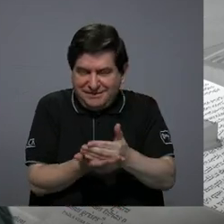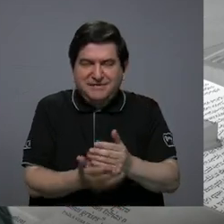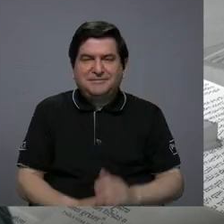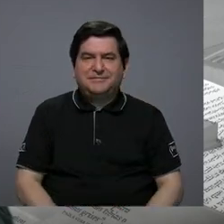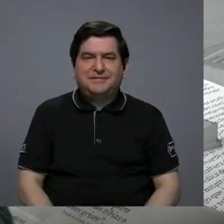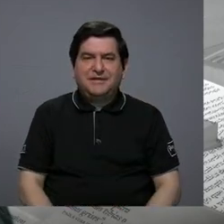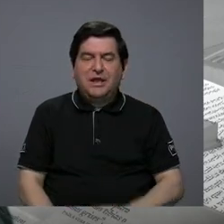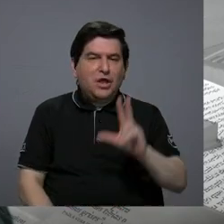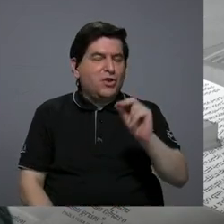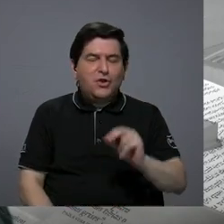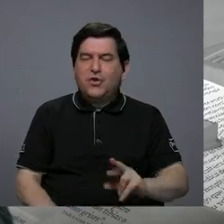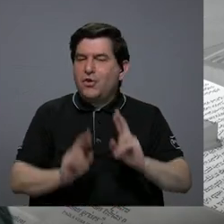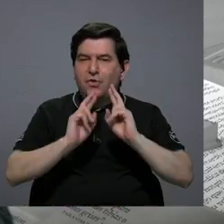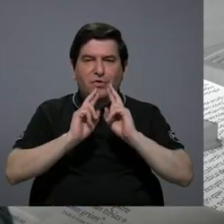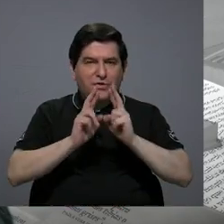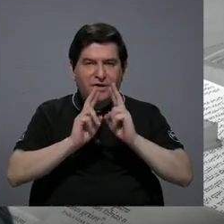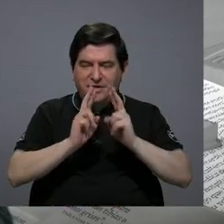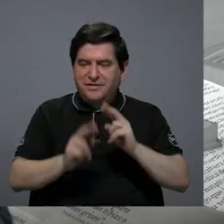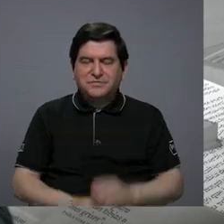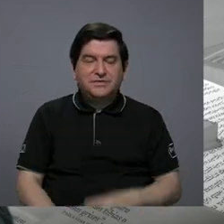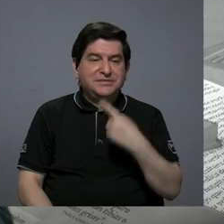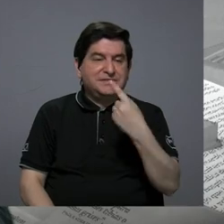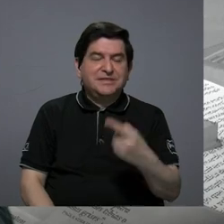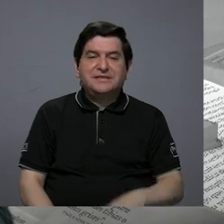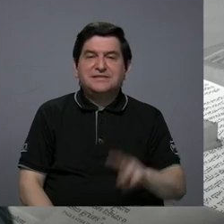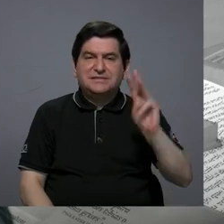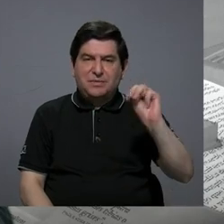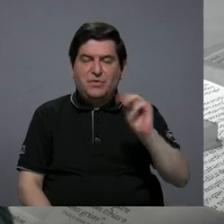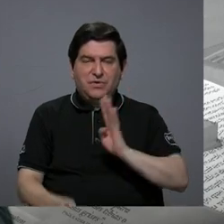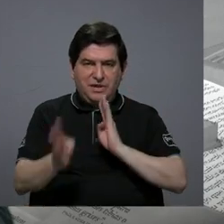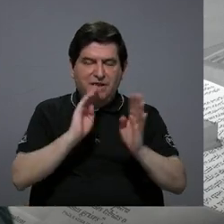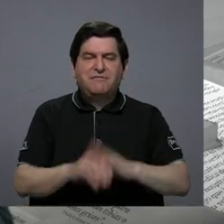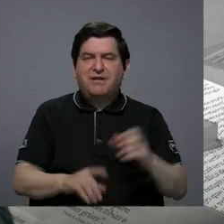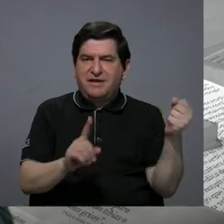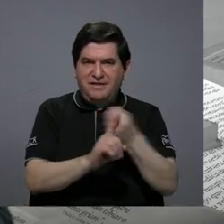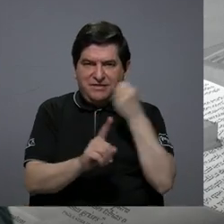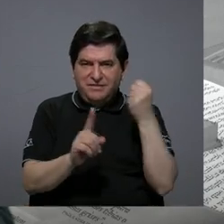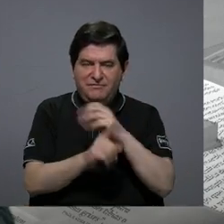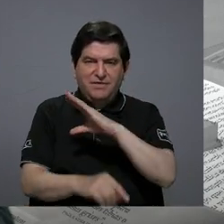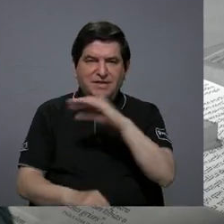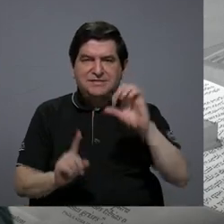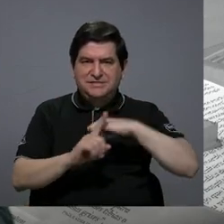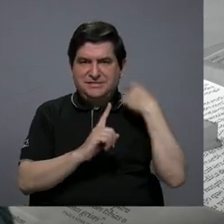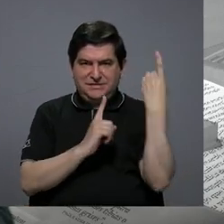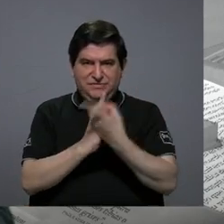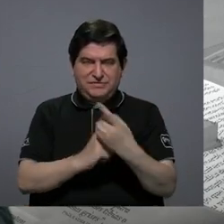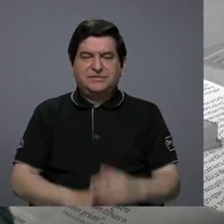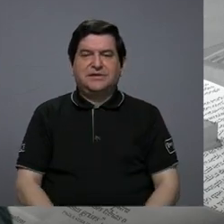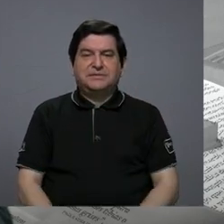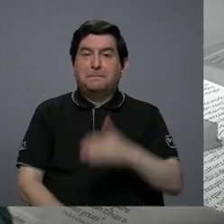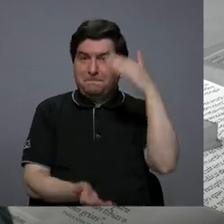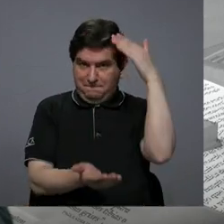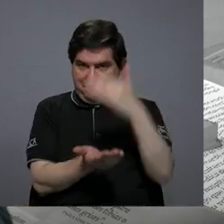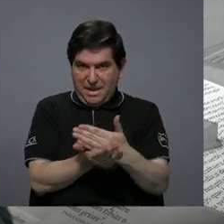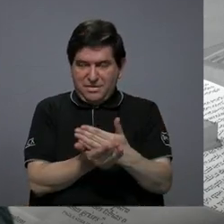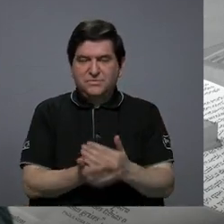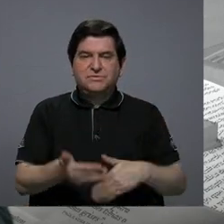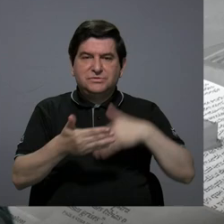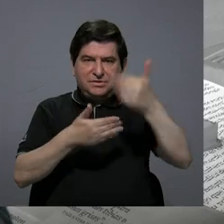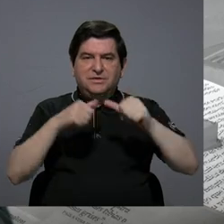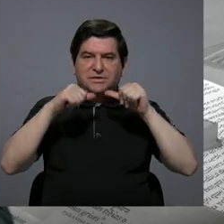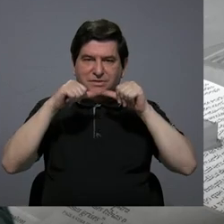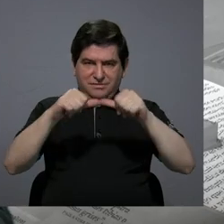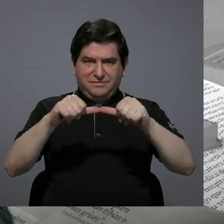suyas, esa no es la salida, dice doña Mónica, hablando de violencia y sociedad. Vamos a hacer una pausa y